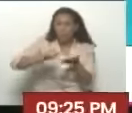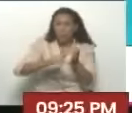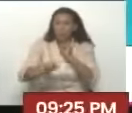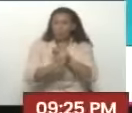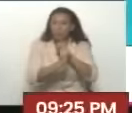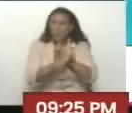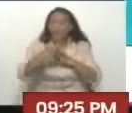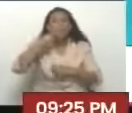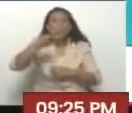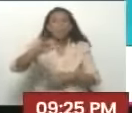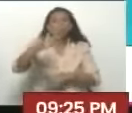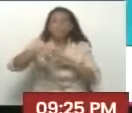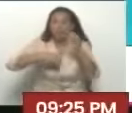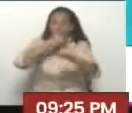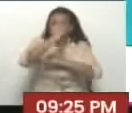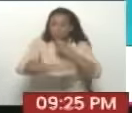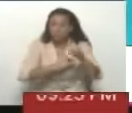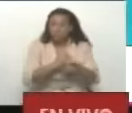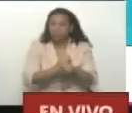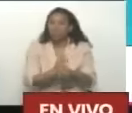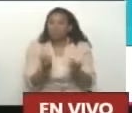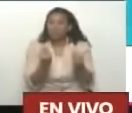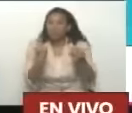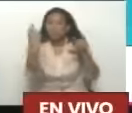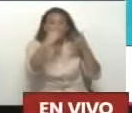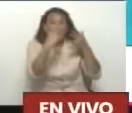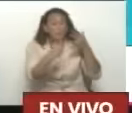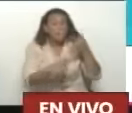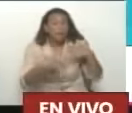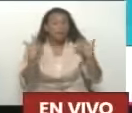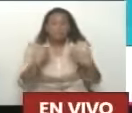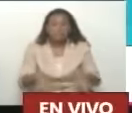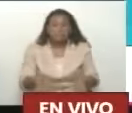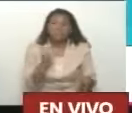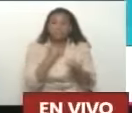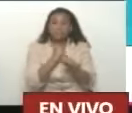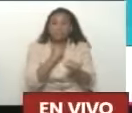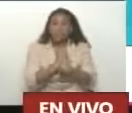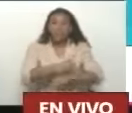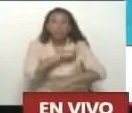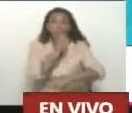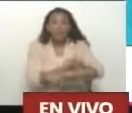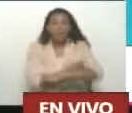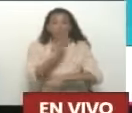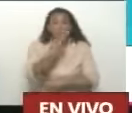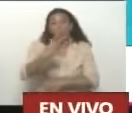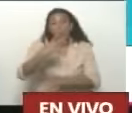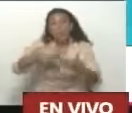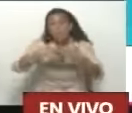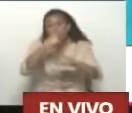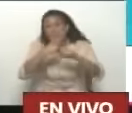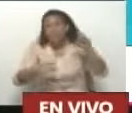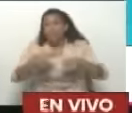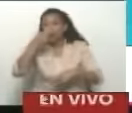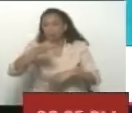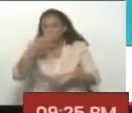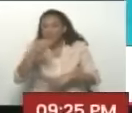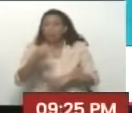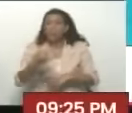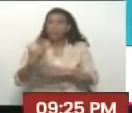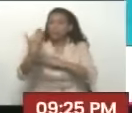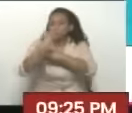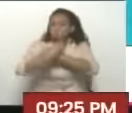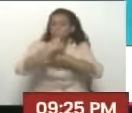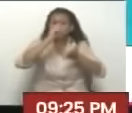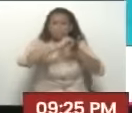política internacional. En fin, una agenda muy nutrida. Y después a las dos y media de la tarde, como usted nos lo había instruido, presidente,